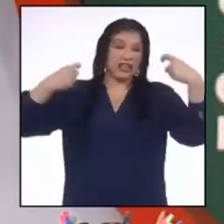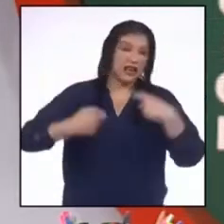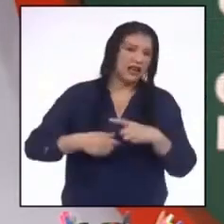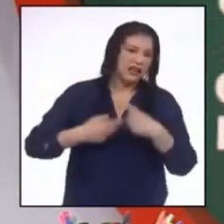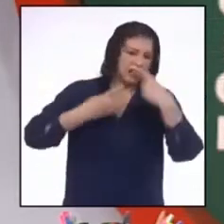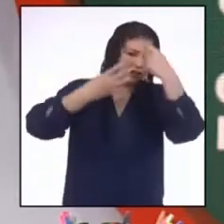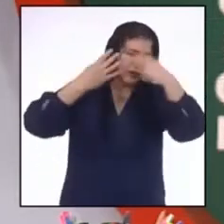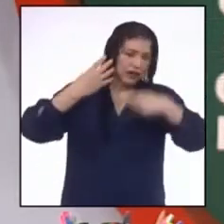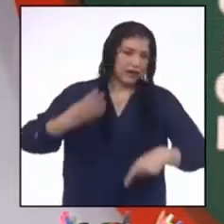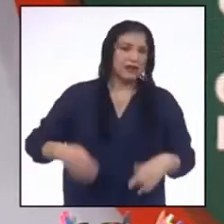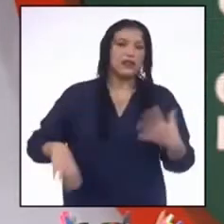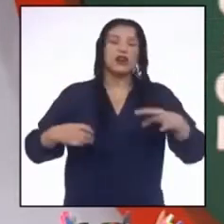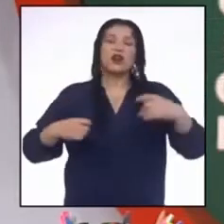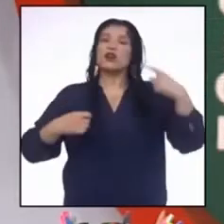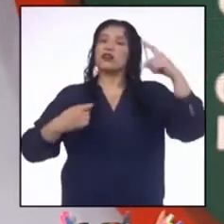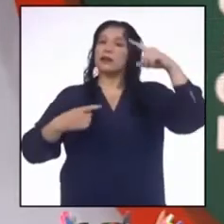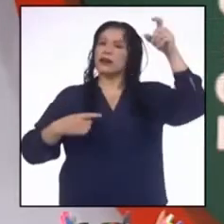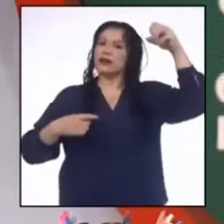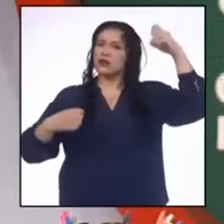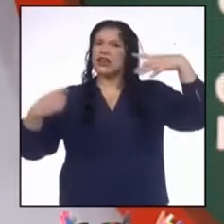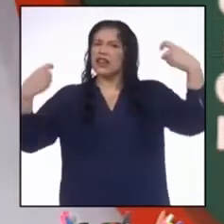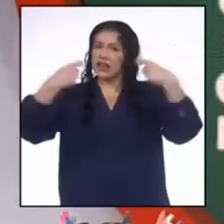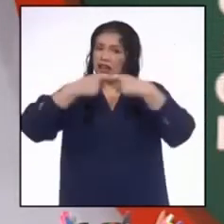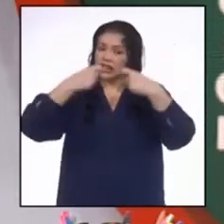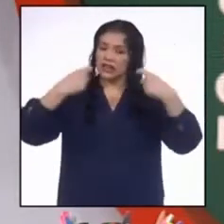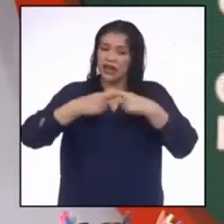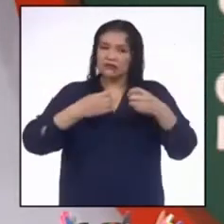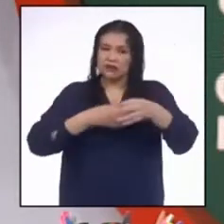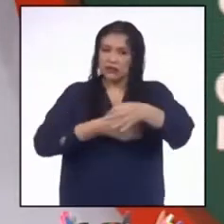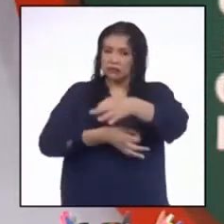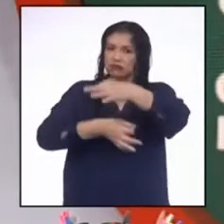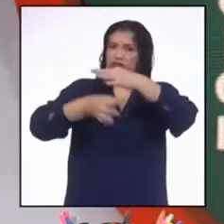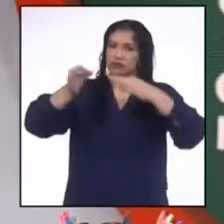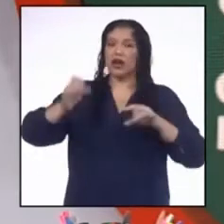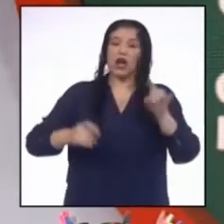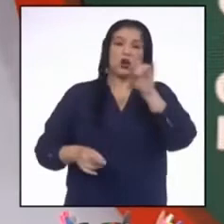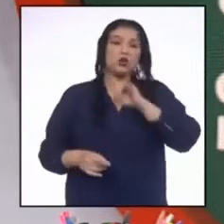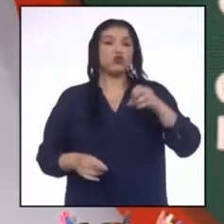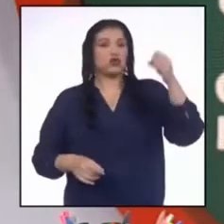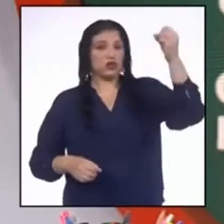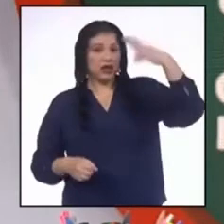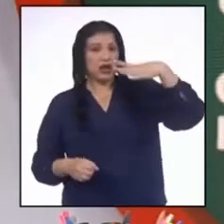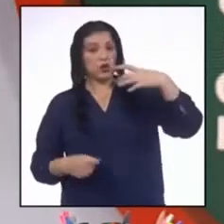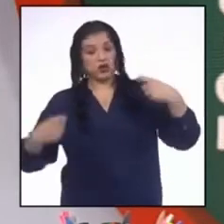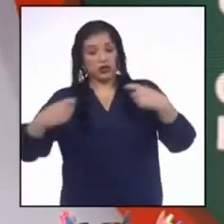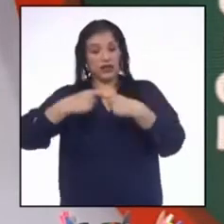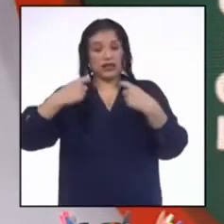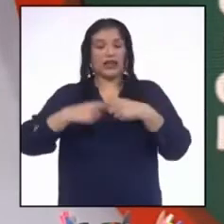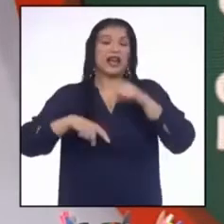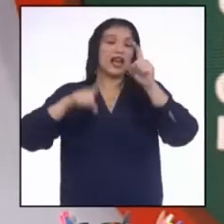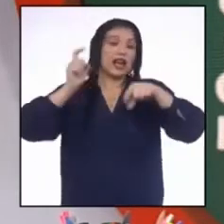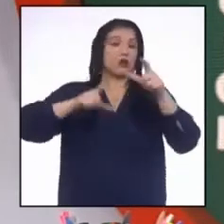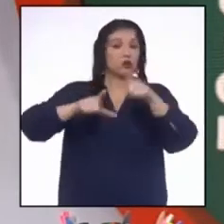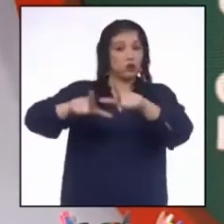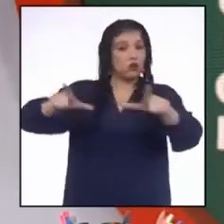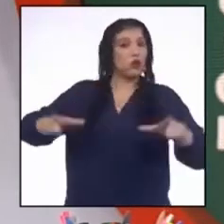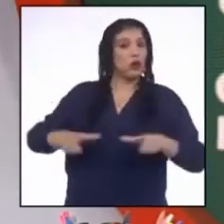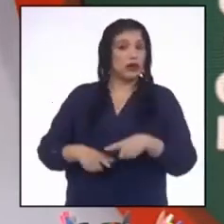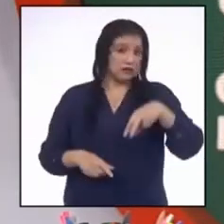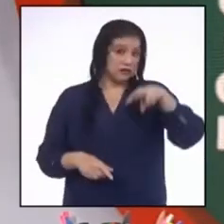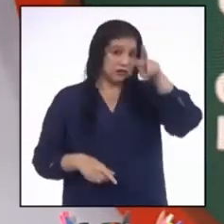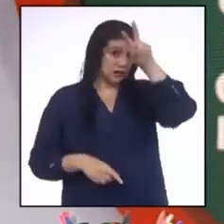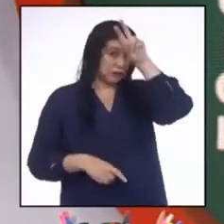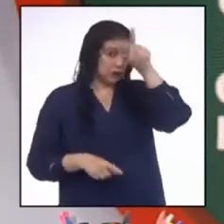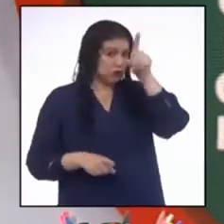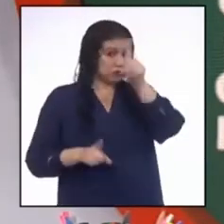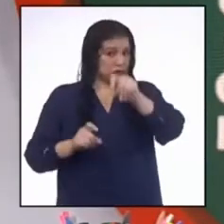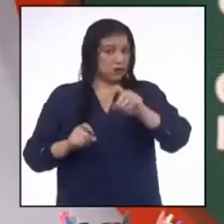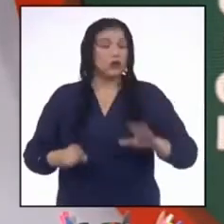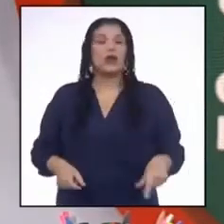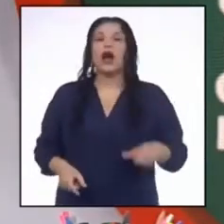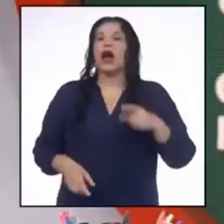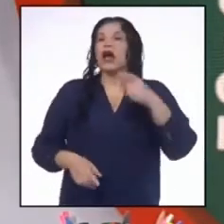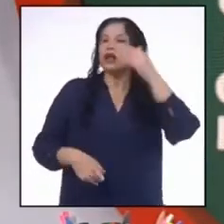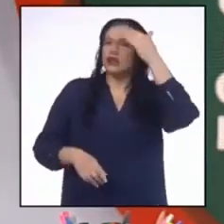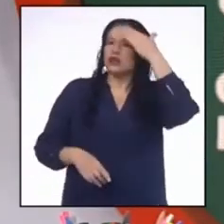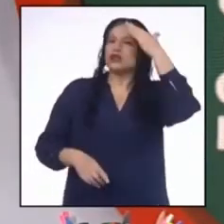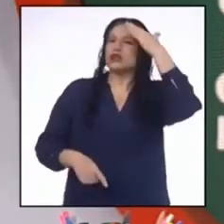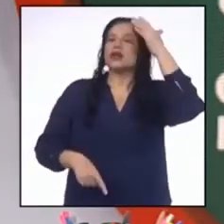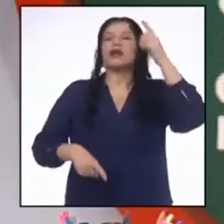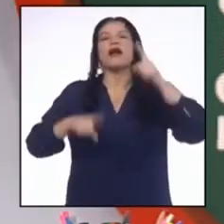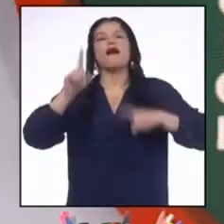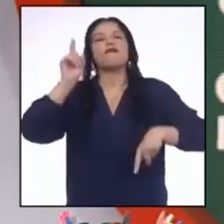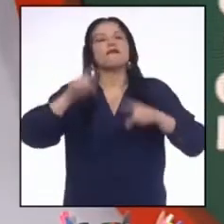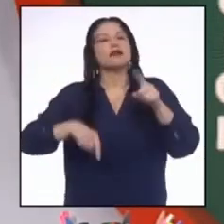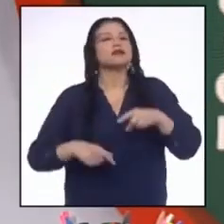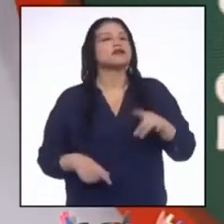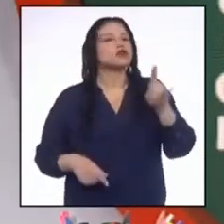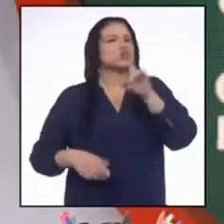Estef, que la energía solar está sustituyendo al uso de la energía eléctrica en algunos lugares de nuestro país? Y estoy casi seguro que a